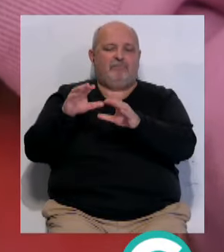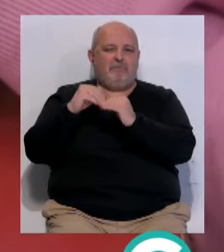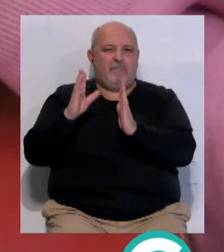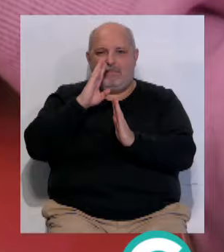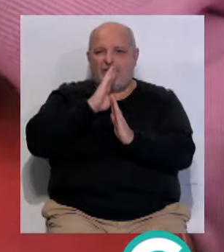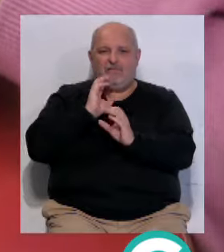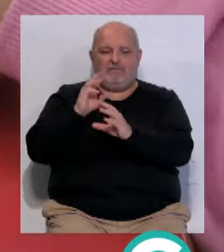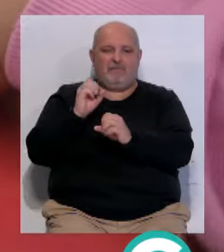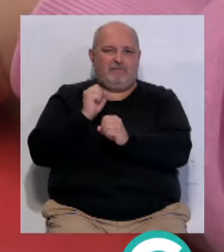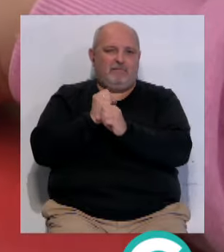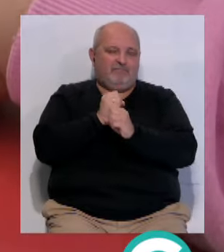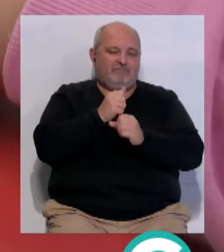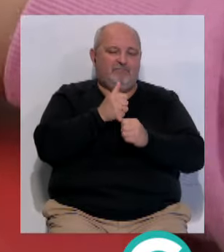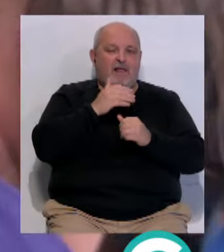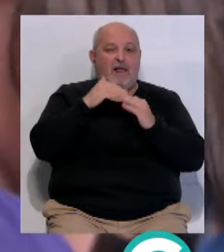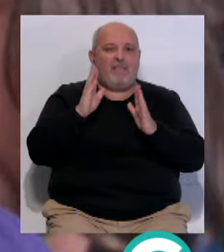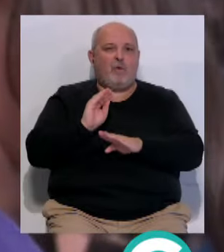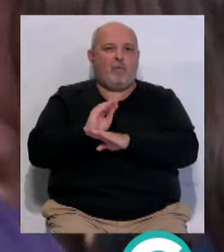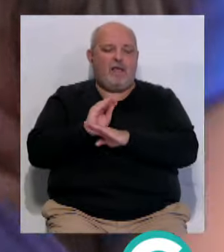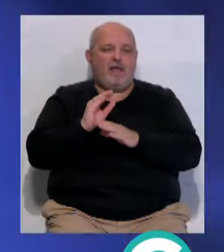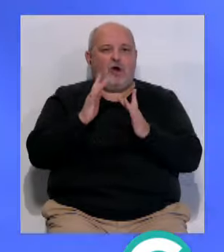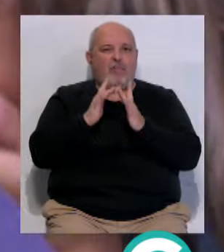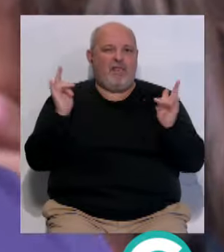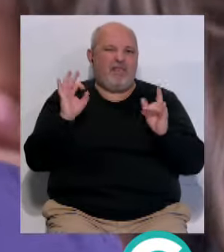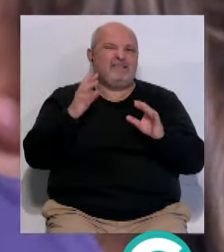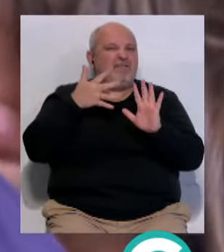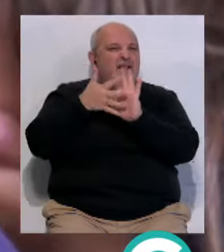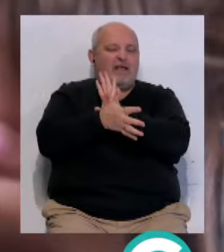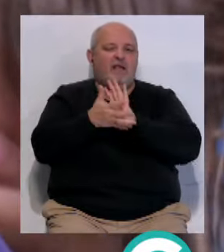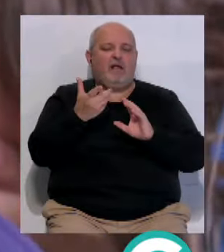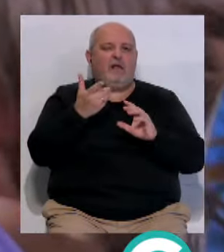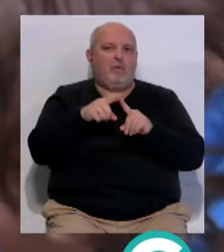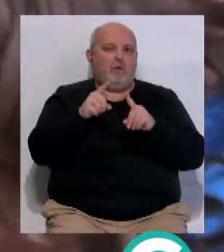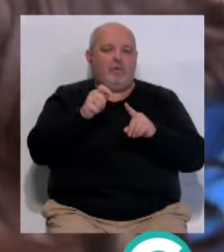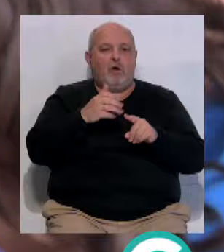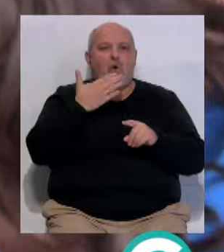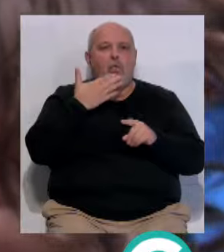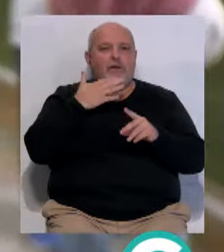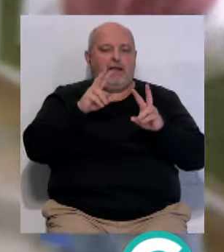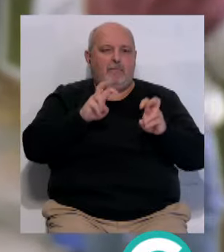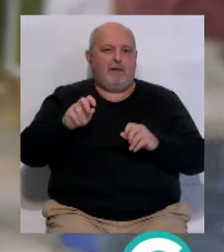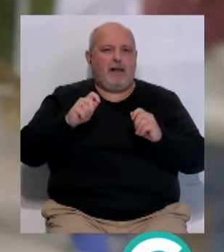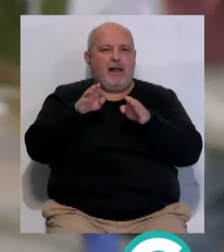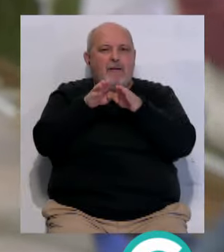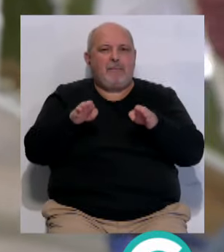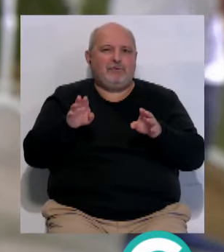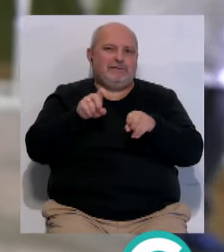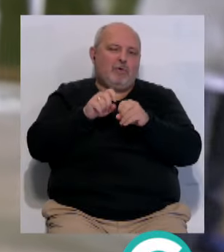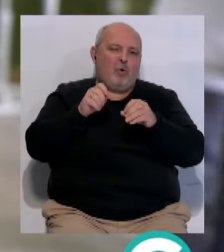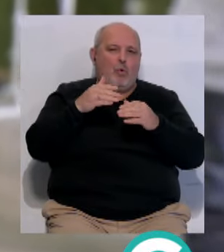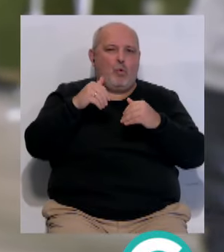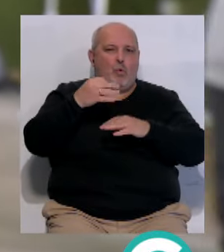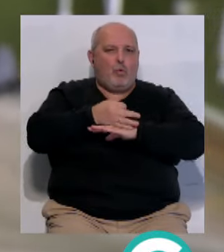y padres... ...con el nombre Cádiz Cuida y Concilia... ...supone la puesta en marcha... ...de ludotecas, campamentos urbanos... ...y